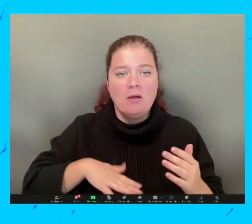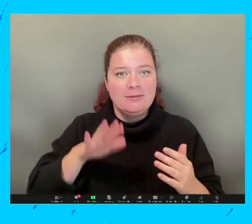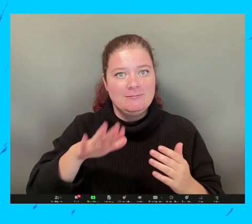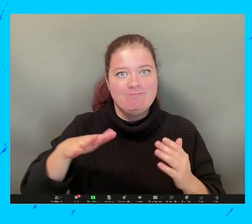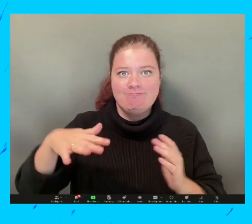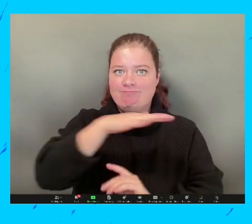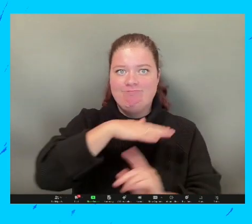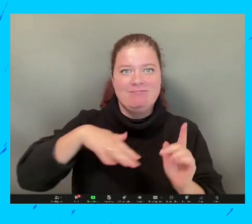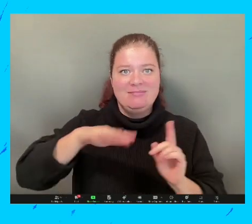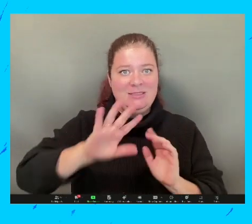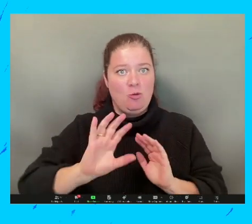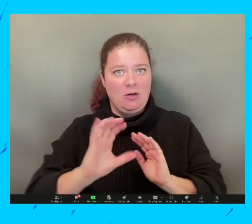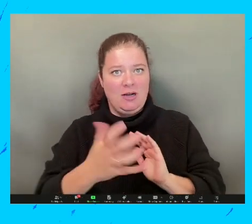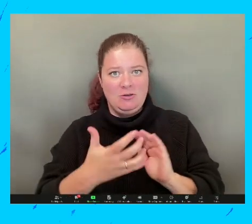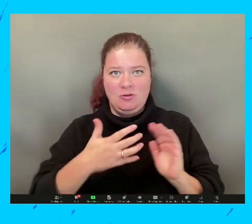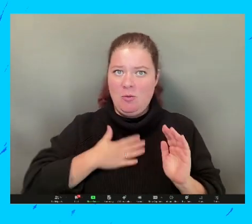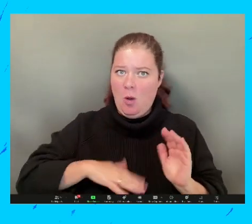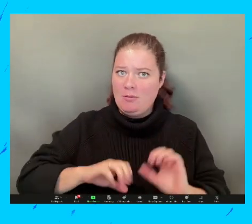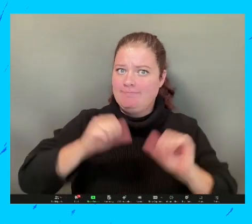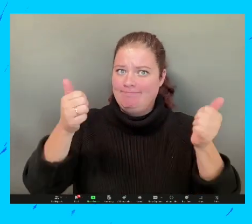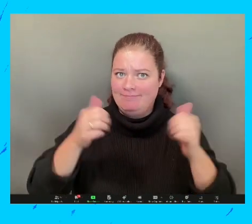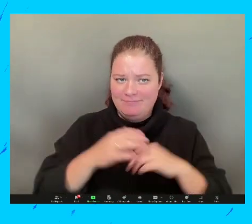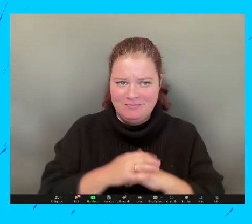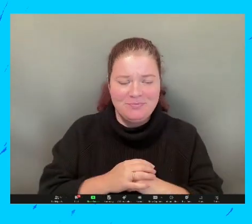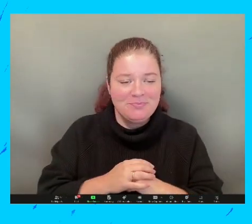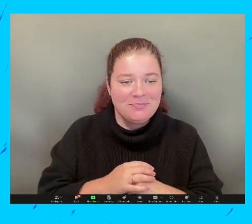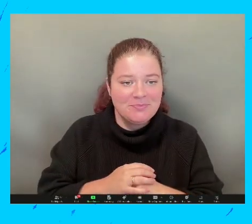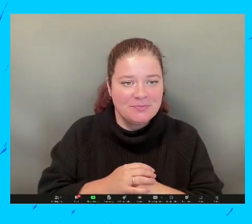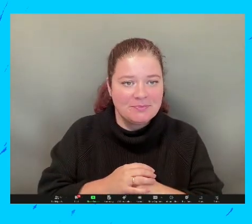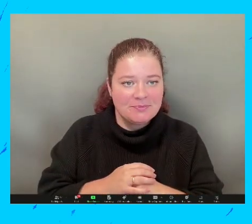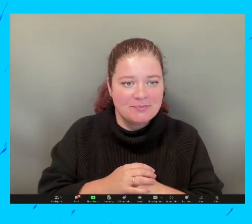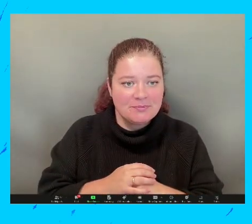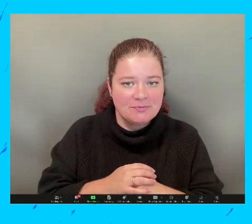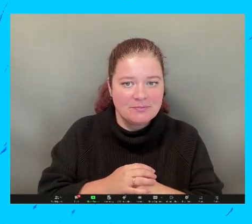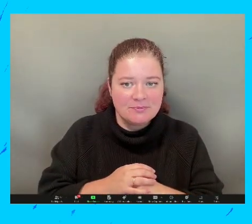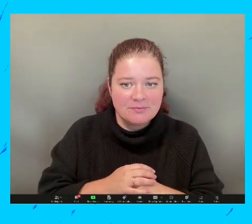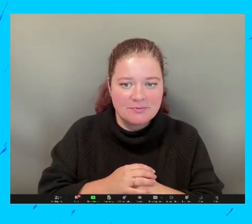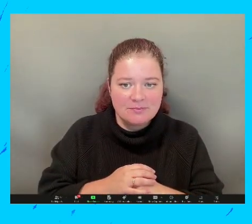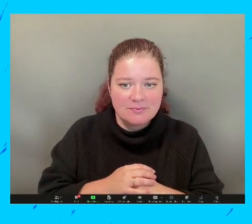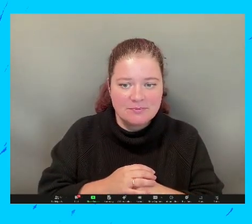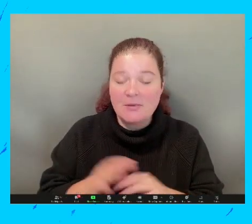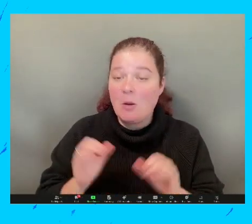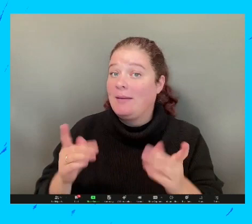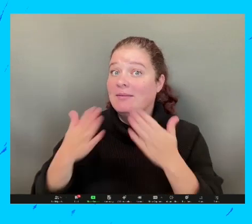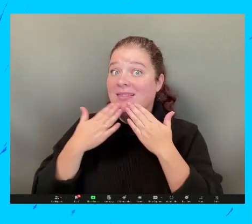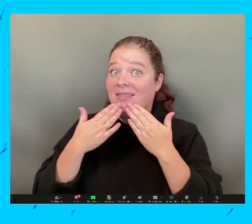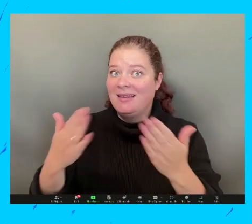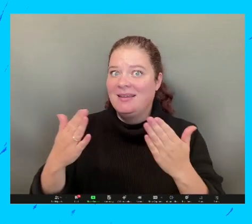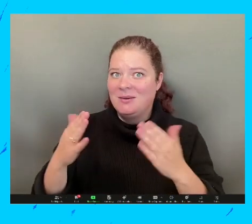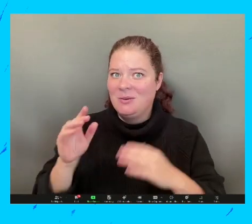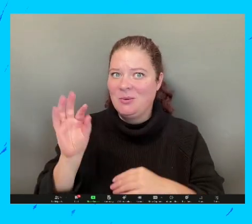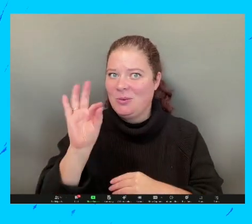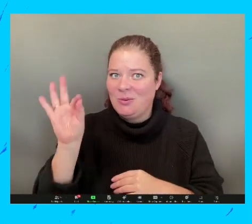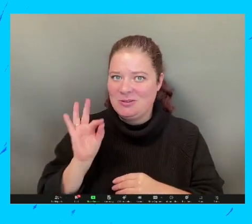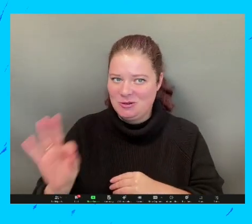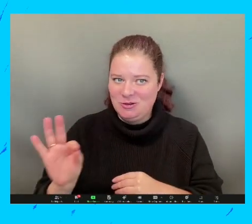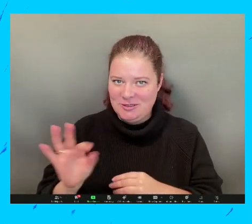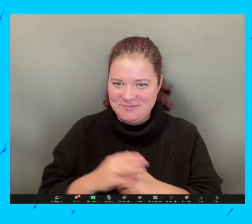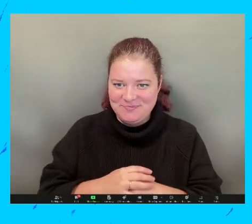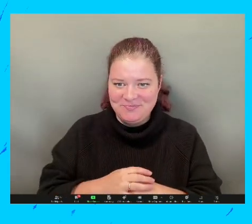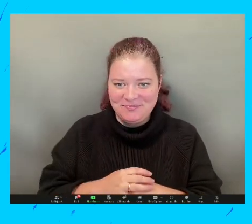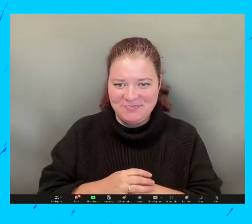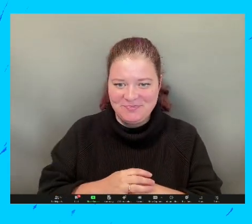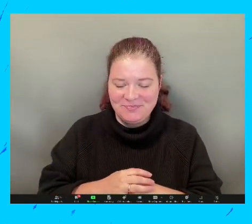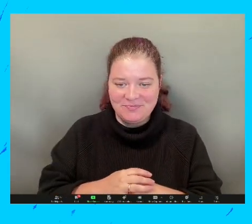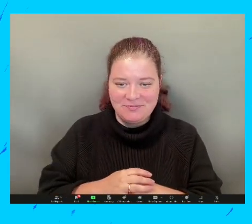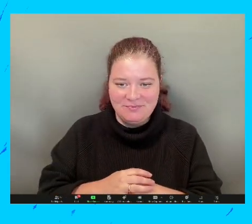que tomarías para mejorar la situación en tu país cuando hablamos de educación sexual completa. Muy bien,